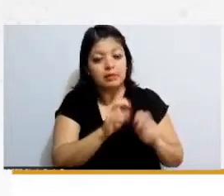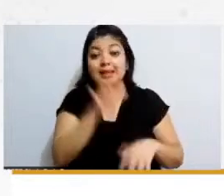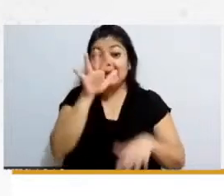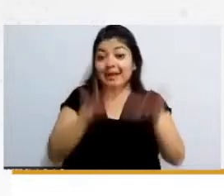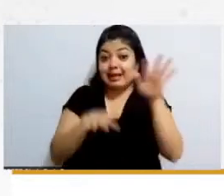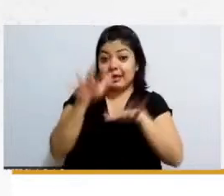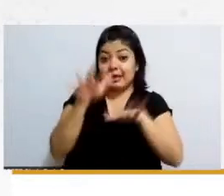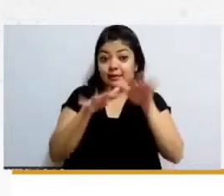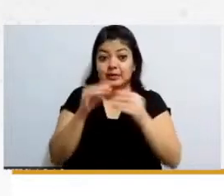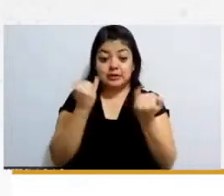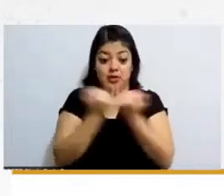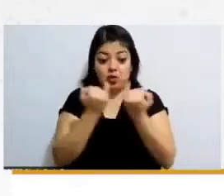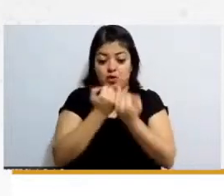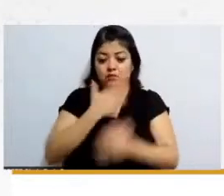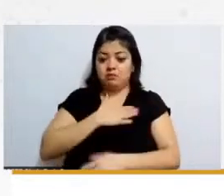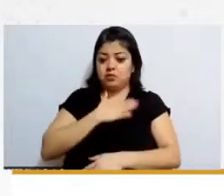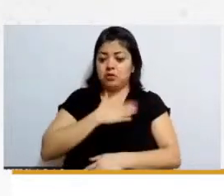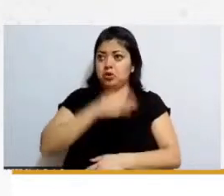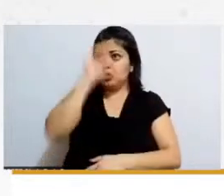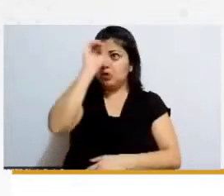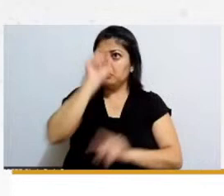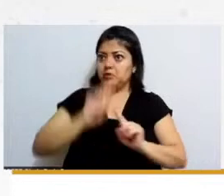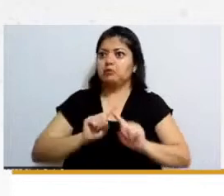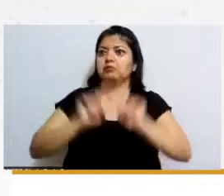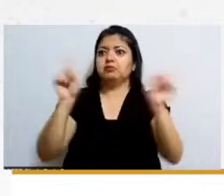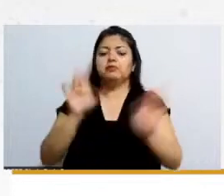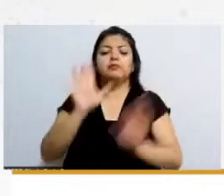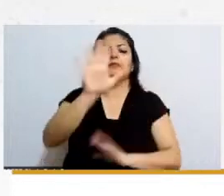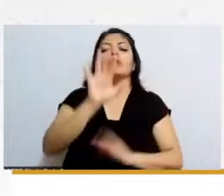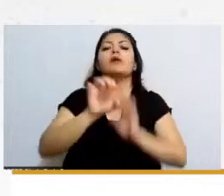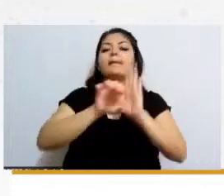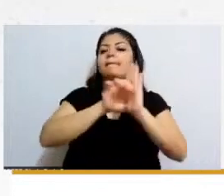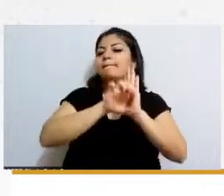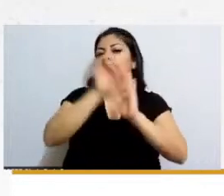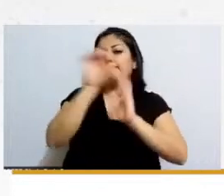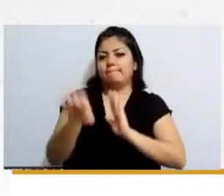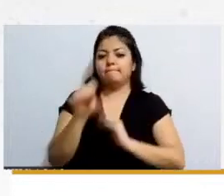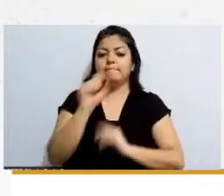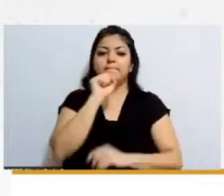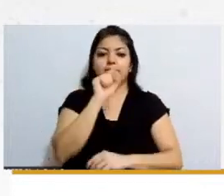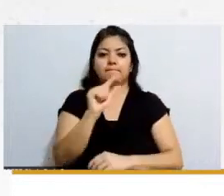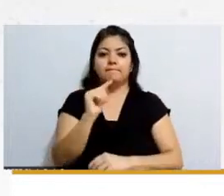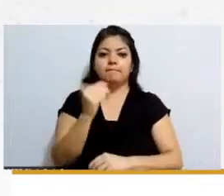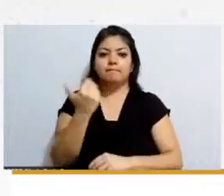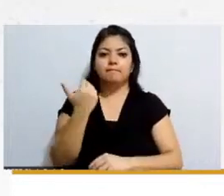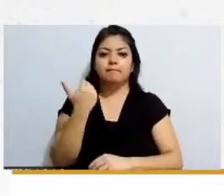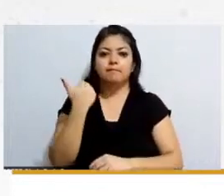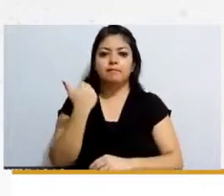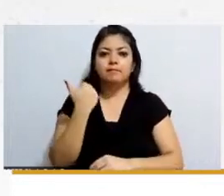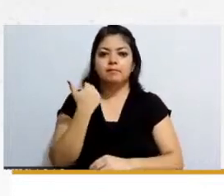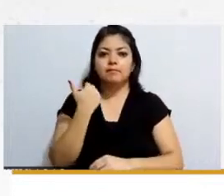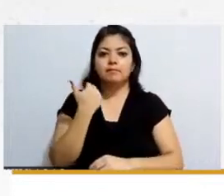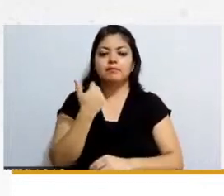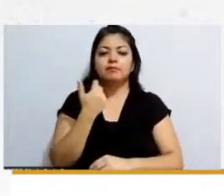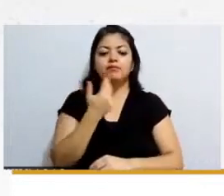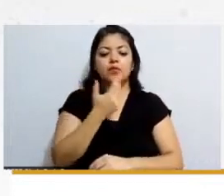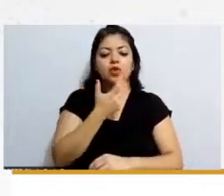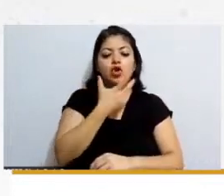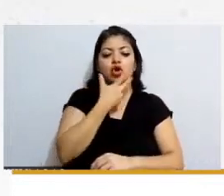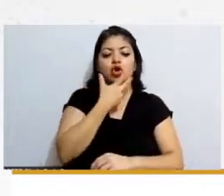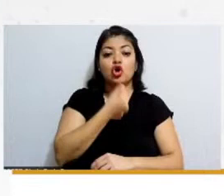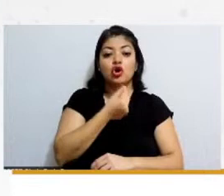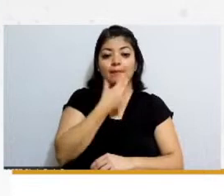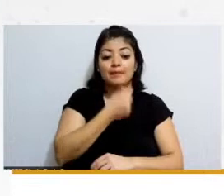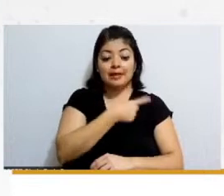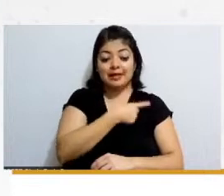misma perspectiva por ejemplo como comentábamos en lo de los hombres que tenían que cumplir